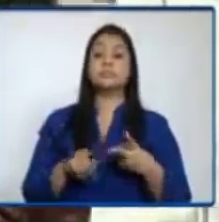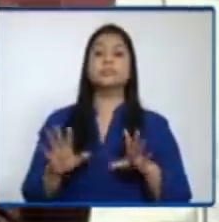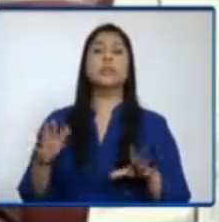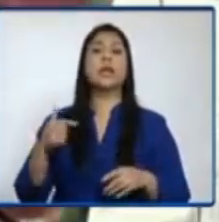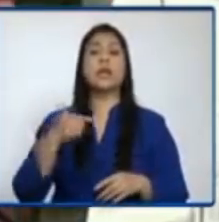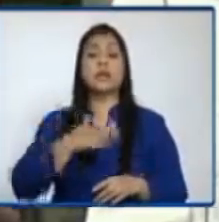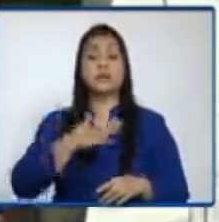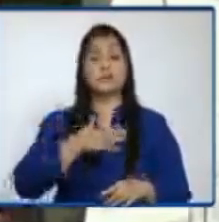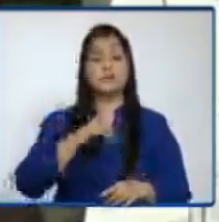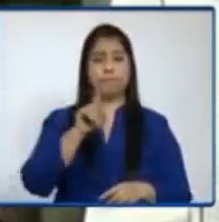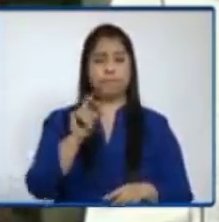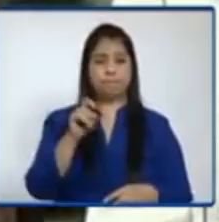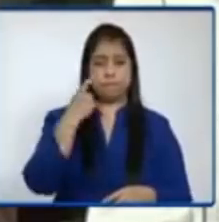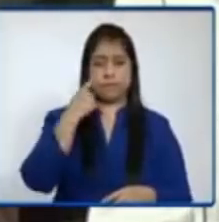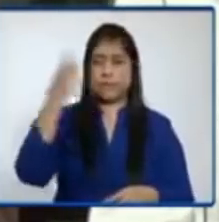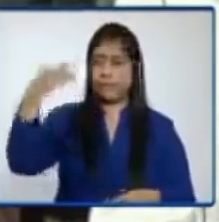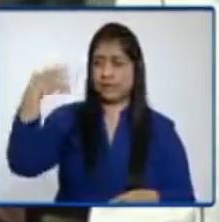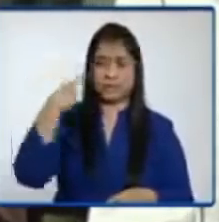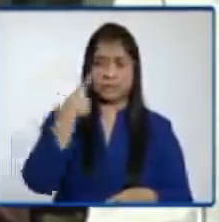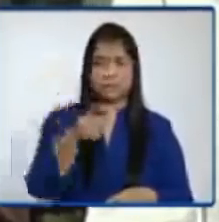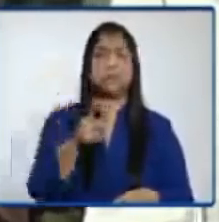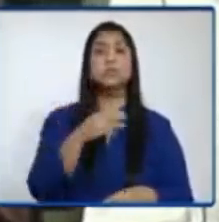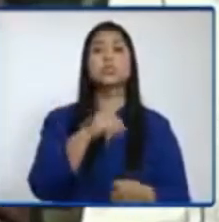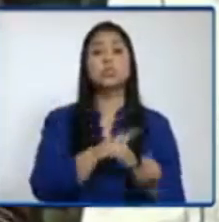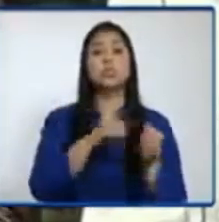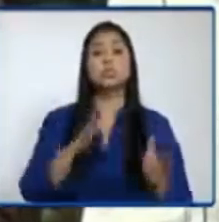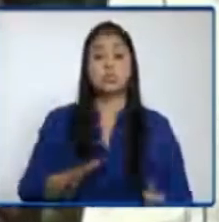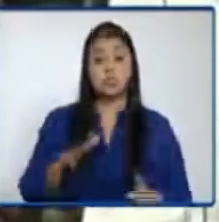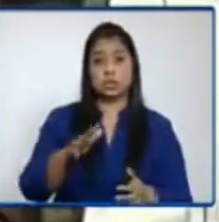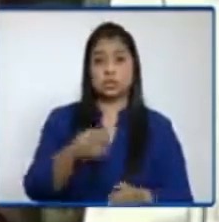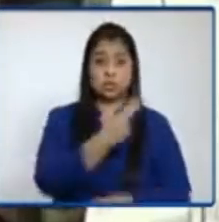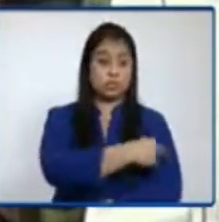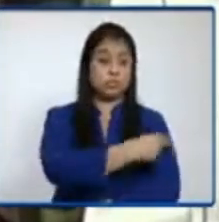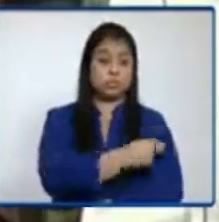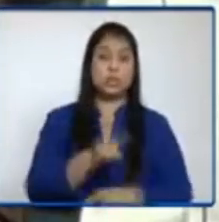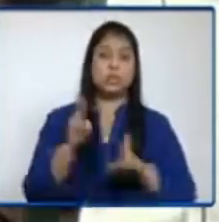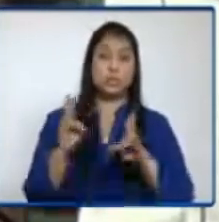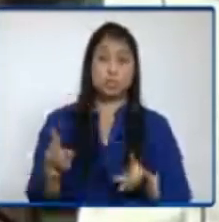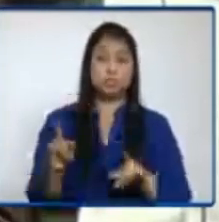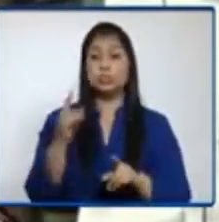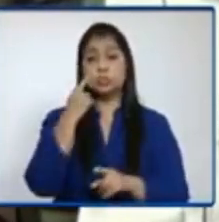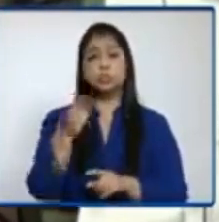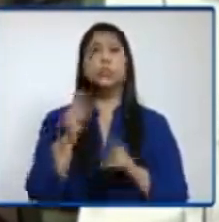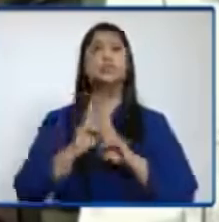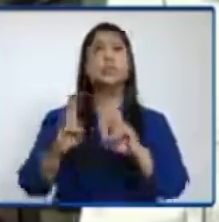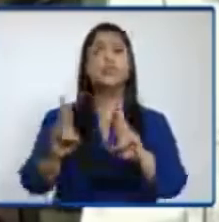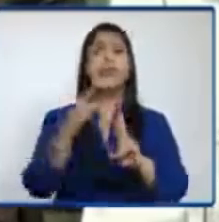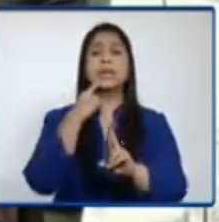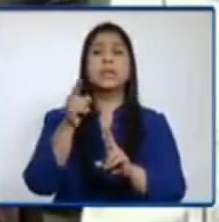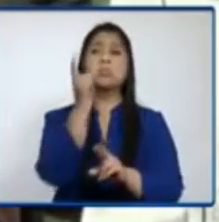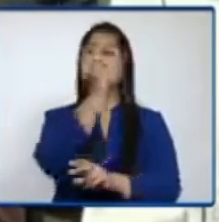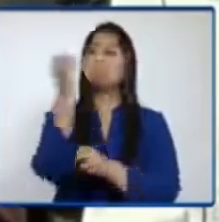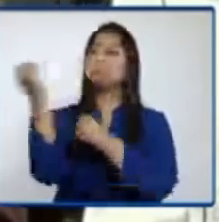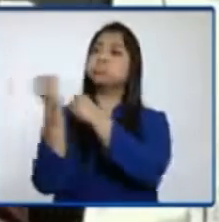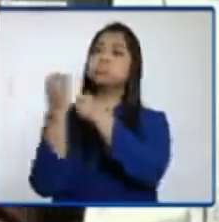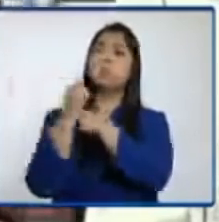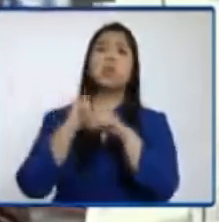días anteriores los médicos del Hospital Roosevelt han dicho que no han tenido ninguna comunicación con usted respecto al tema